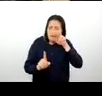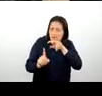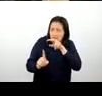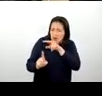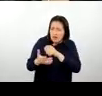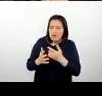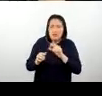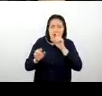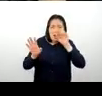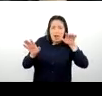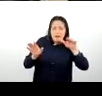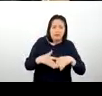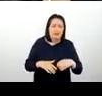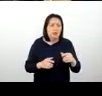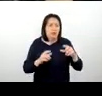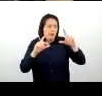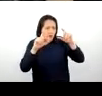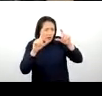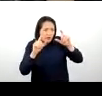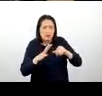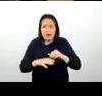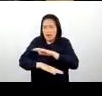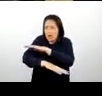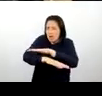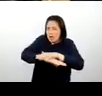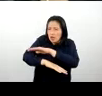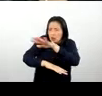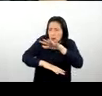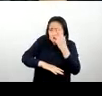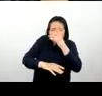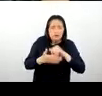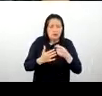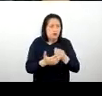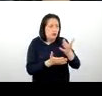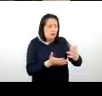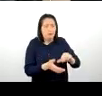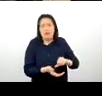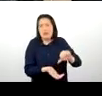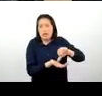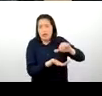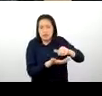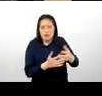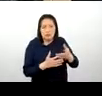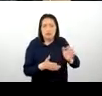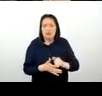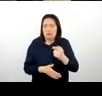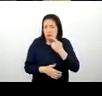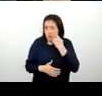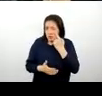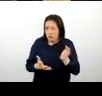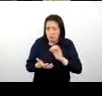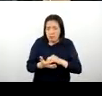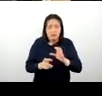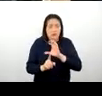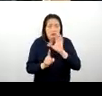aves, fotografía, belleza paisajística, compra de artesanía, ¿no? Conocer un poco más de